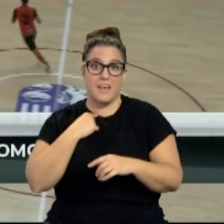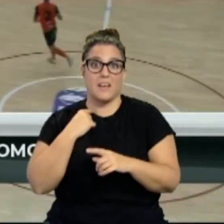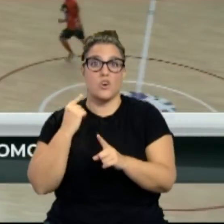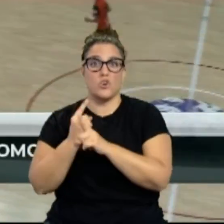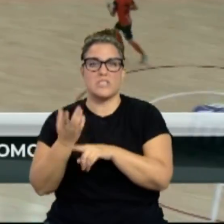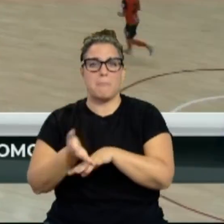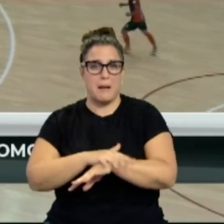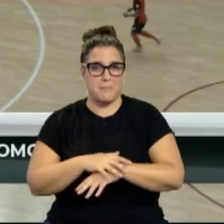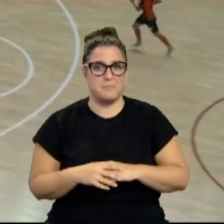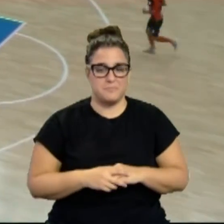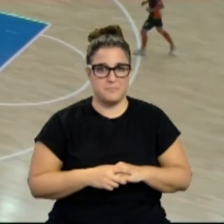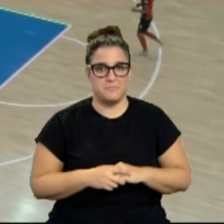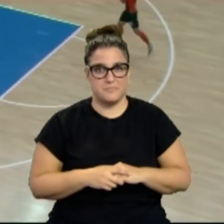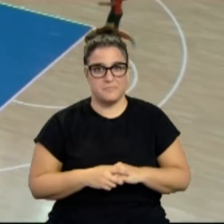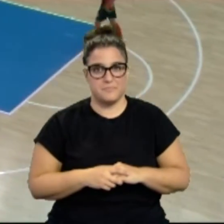Palma.